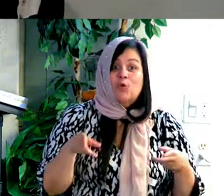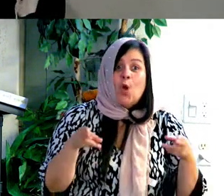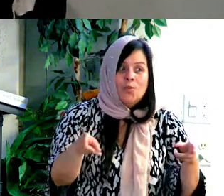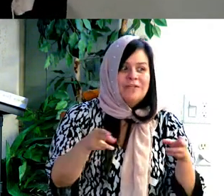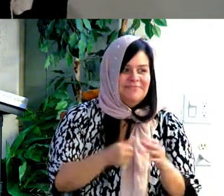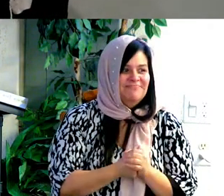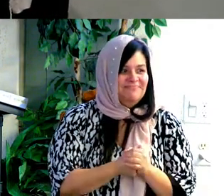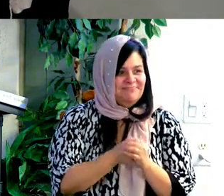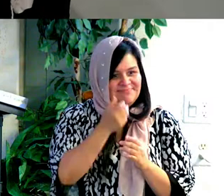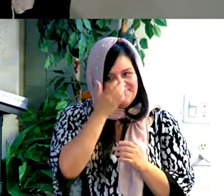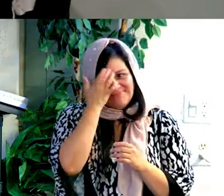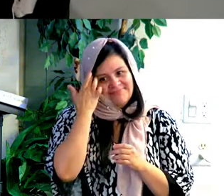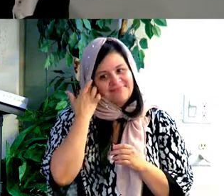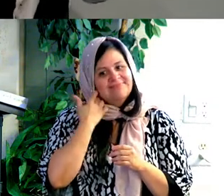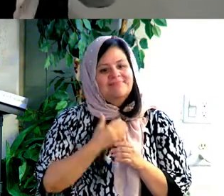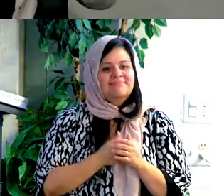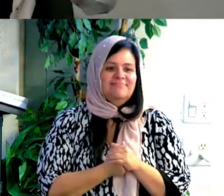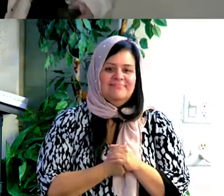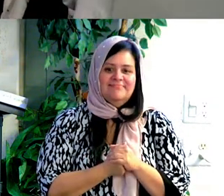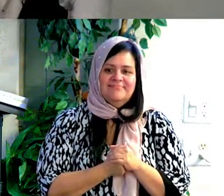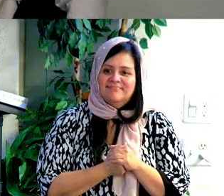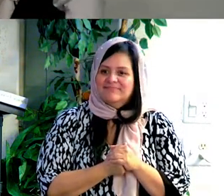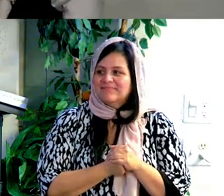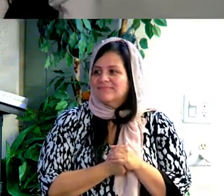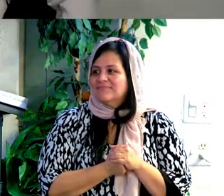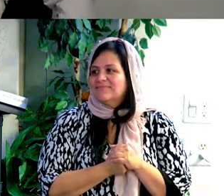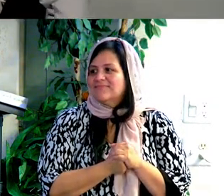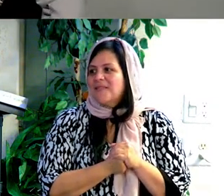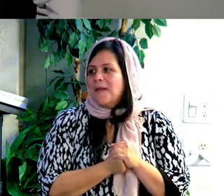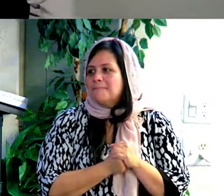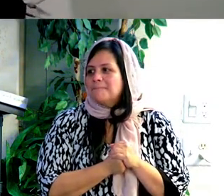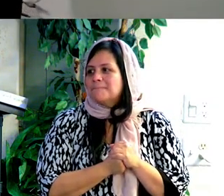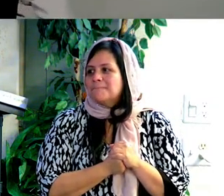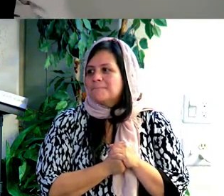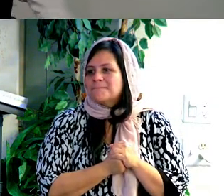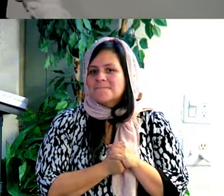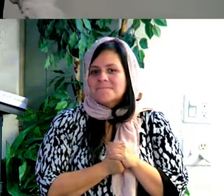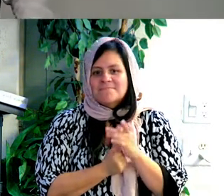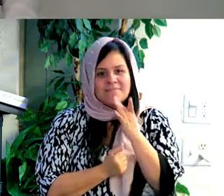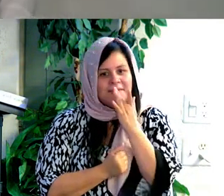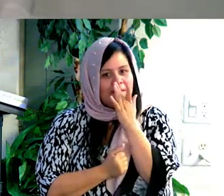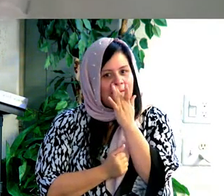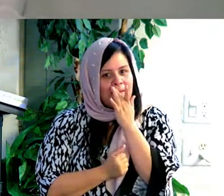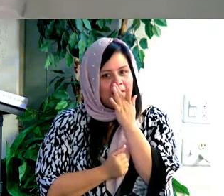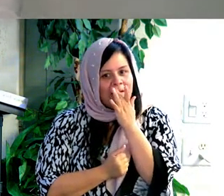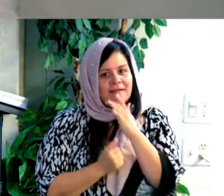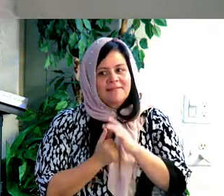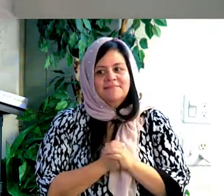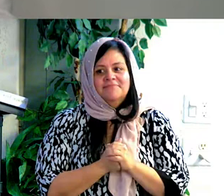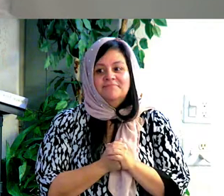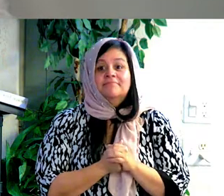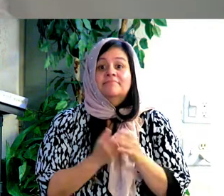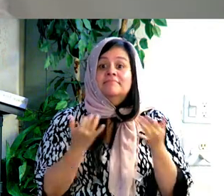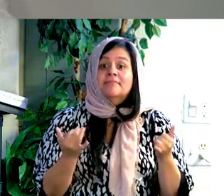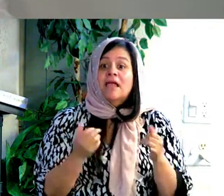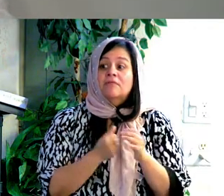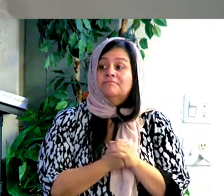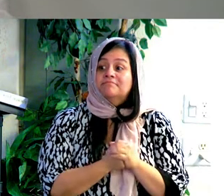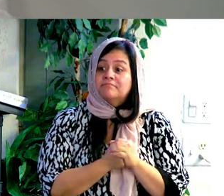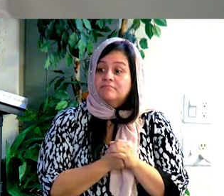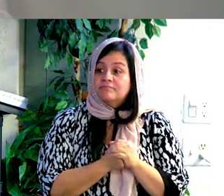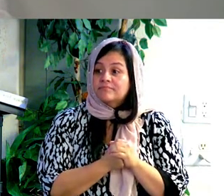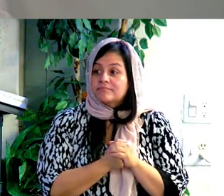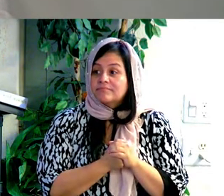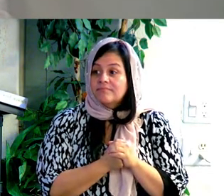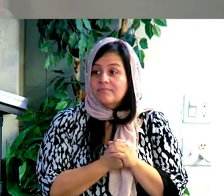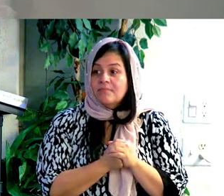de, como, sobrepasar el tiempo, todos me están diciendo, ah, pues es bien tarde. So, before anything, there was, there